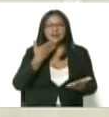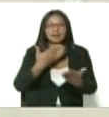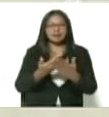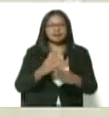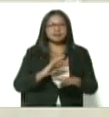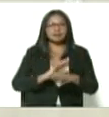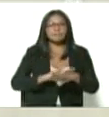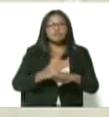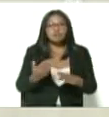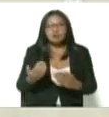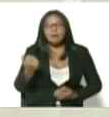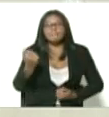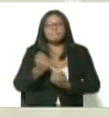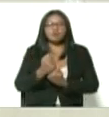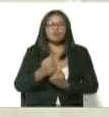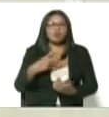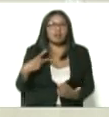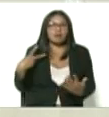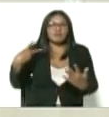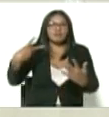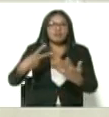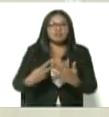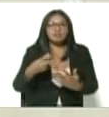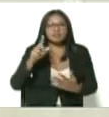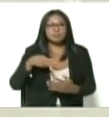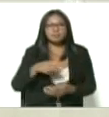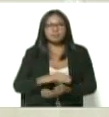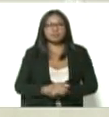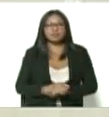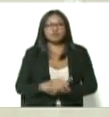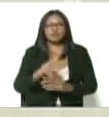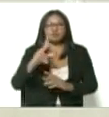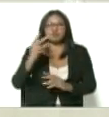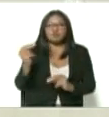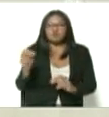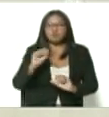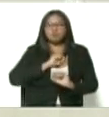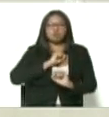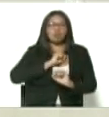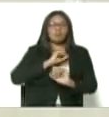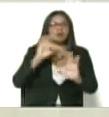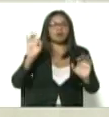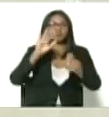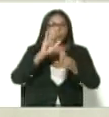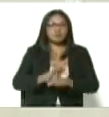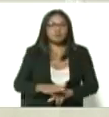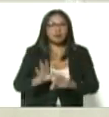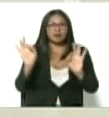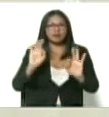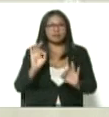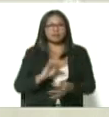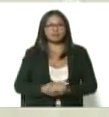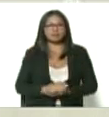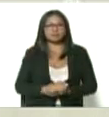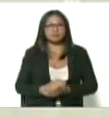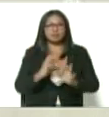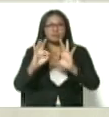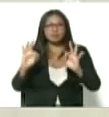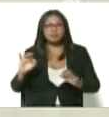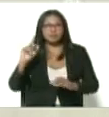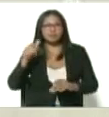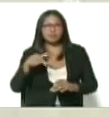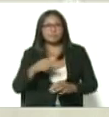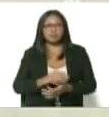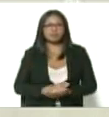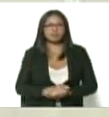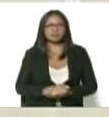cooperación por la valentía de no temer a nada no someterse a ningún chantaje extorsión presión y